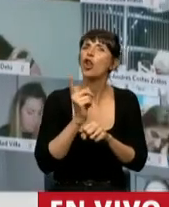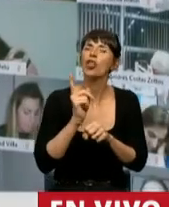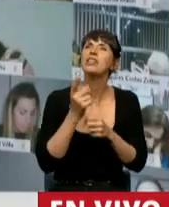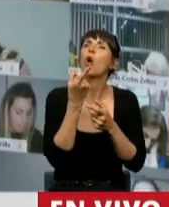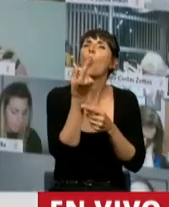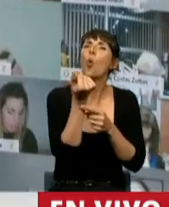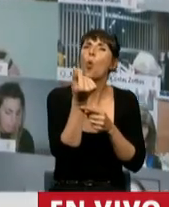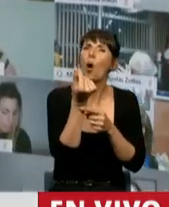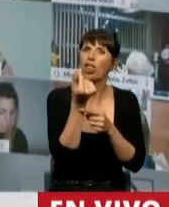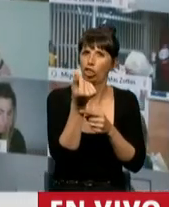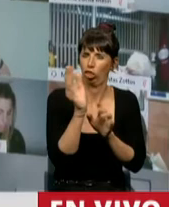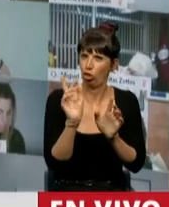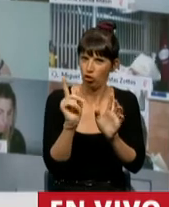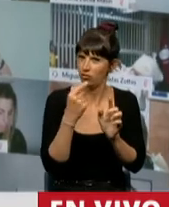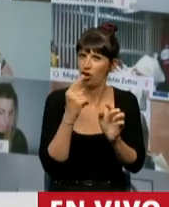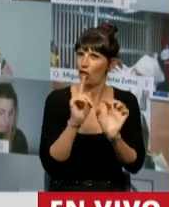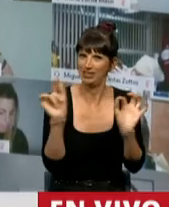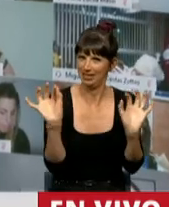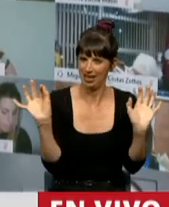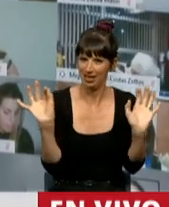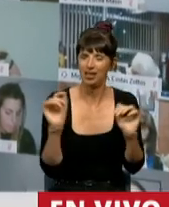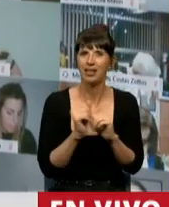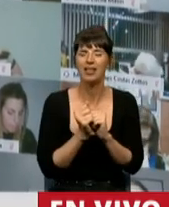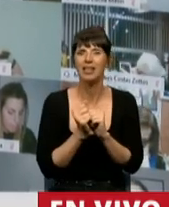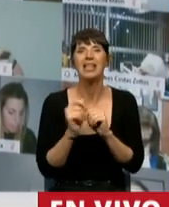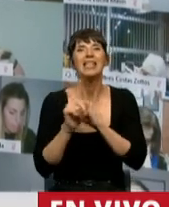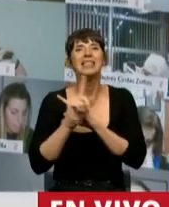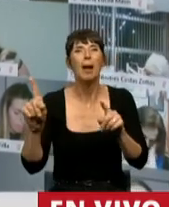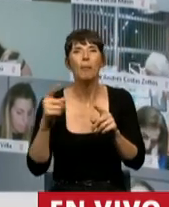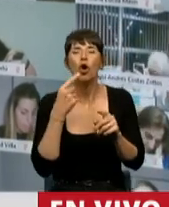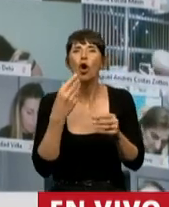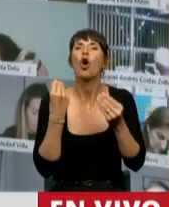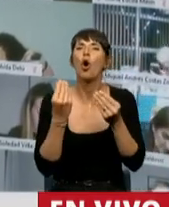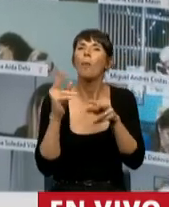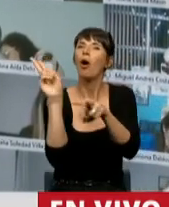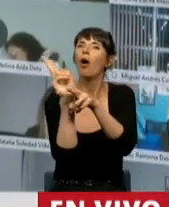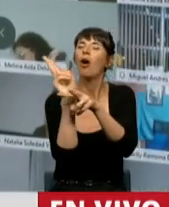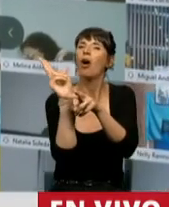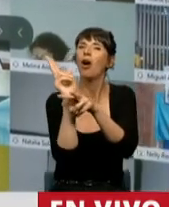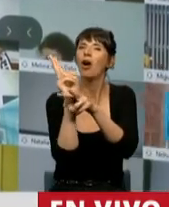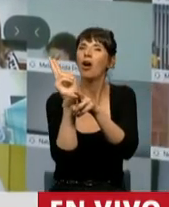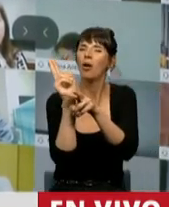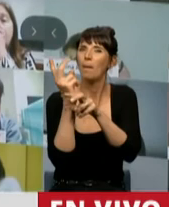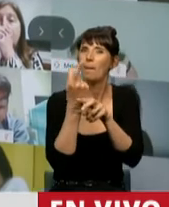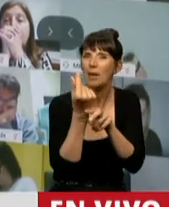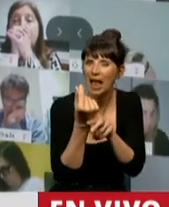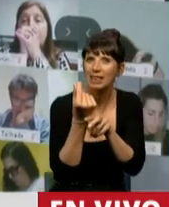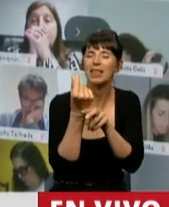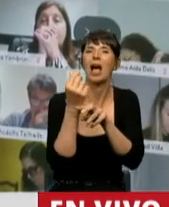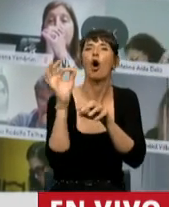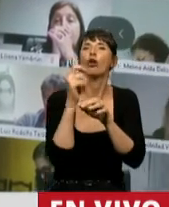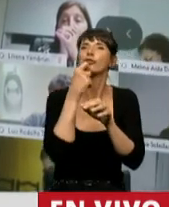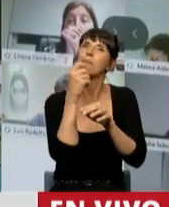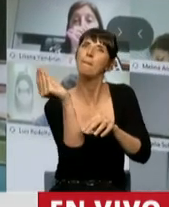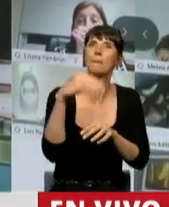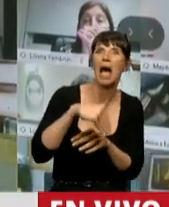ser el monto que se va a aplicar para esto. Tampoco se establece la garantía de mantención o incremento de este monto y tampoco